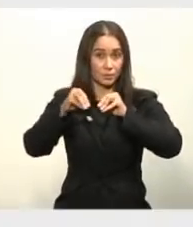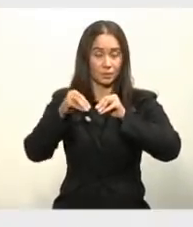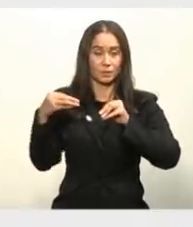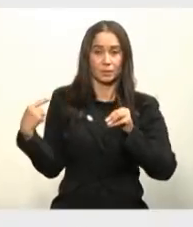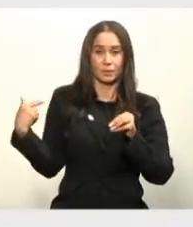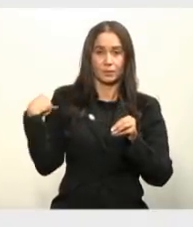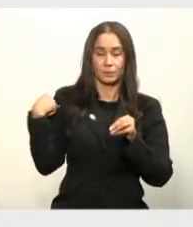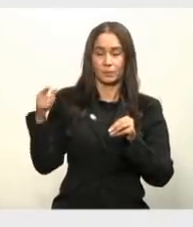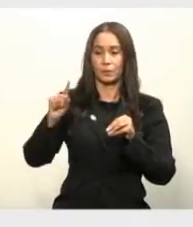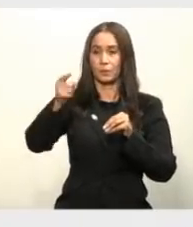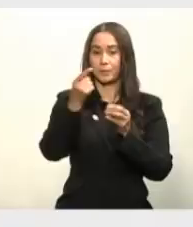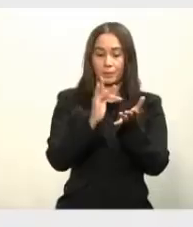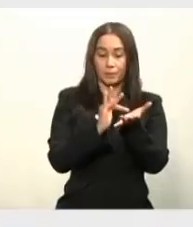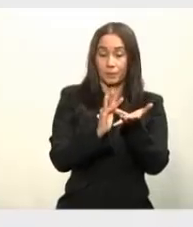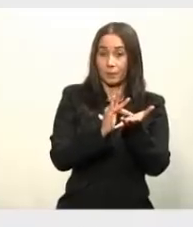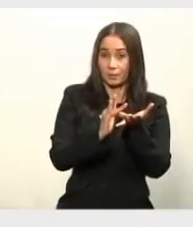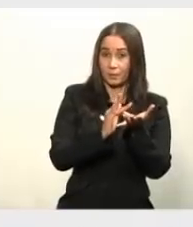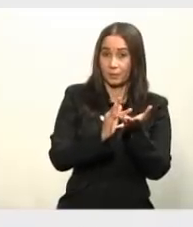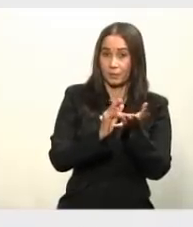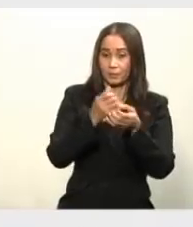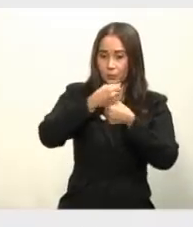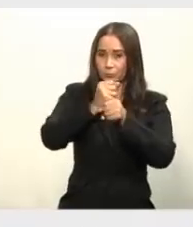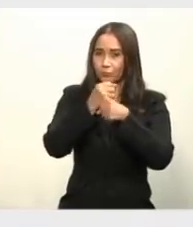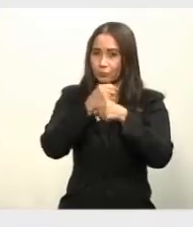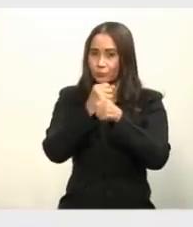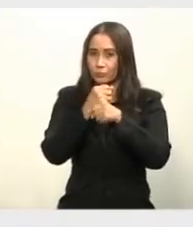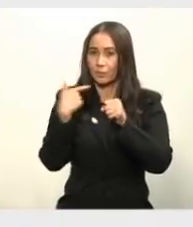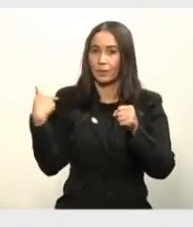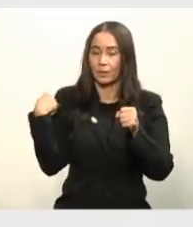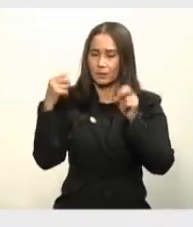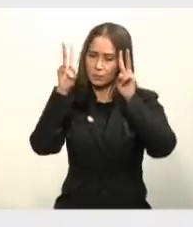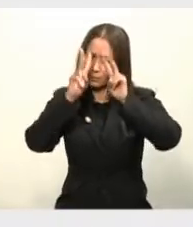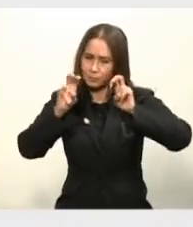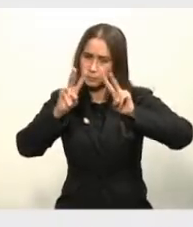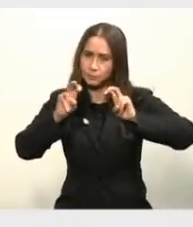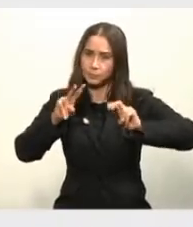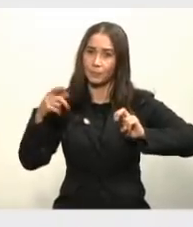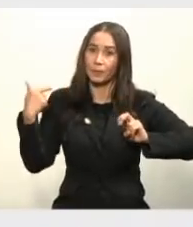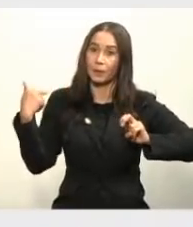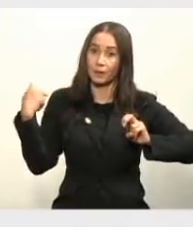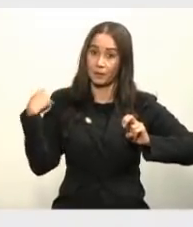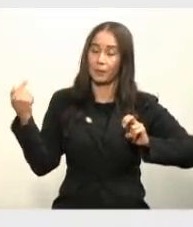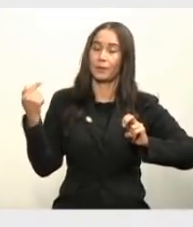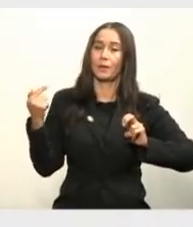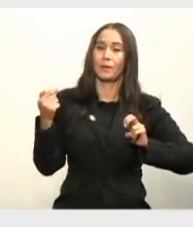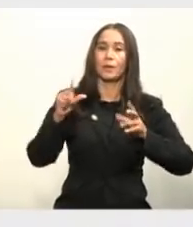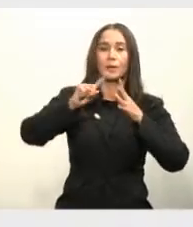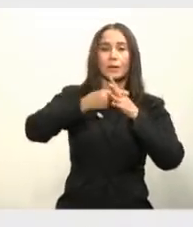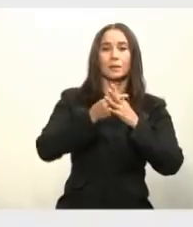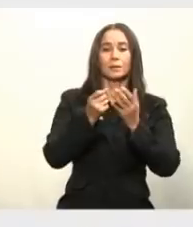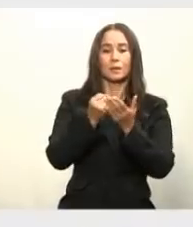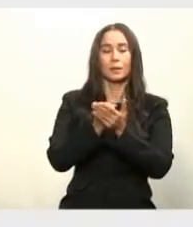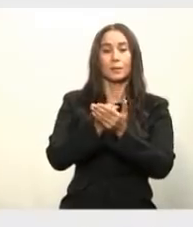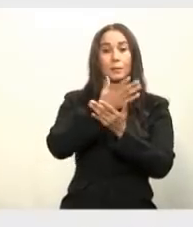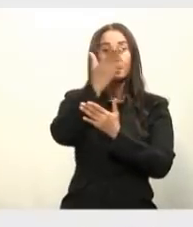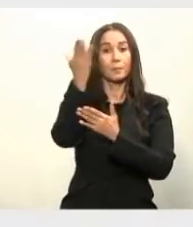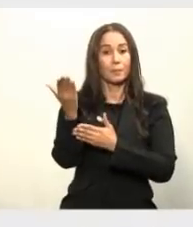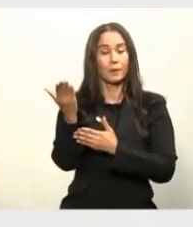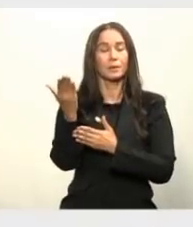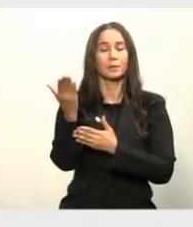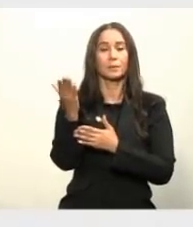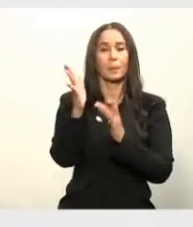principales farmacéuticas que estaban en proceso de investigación desde marzo y de